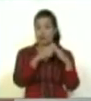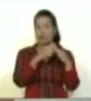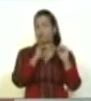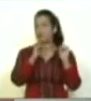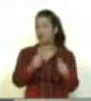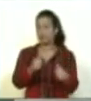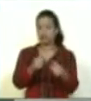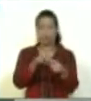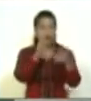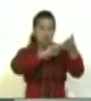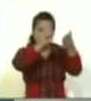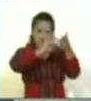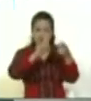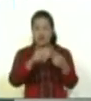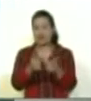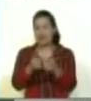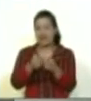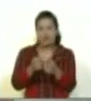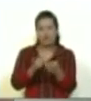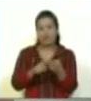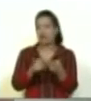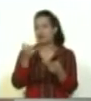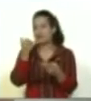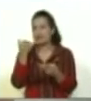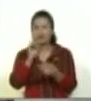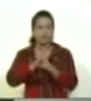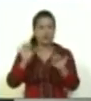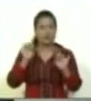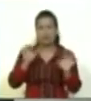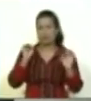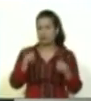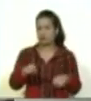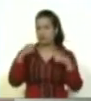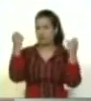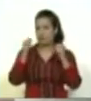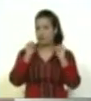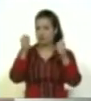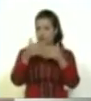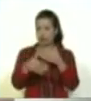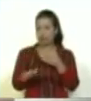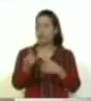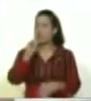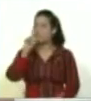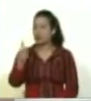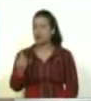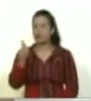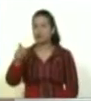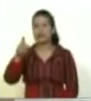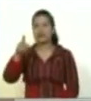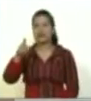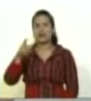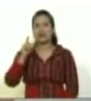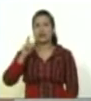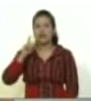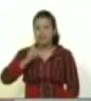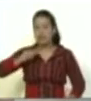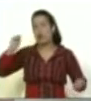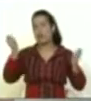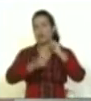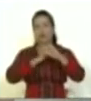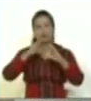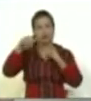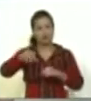comunicar desde las paredes, los celulares, todas las vías de comunicación. ¿Es necesario cambiar la manera de comunicar en nuestro país?